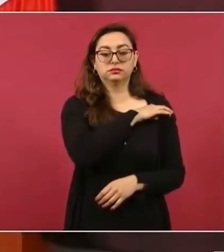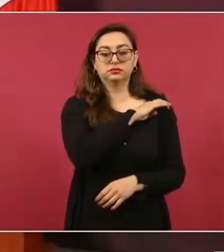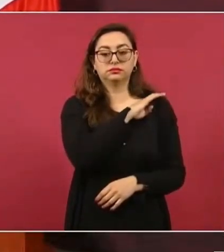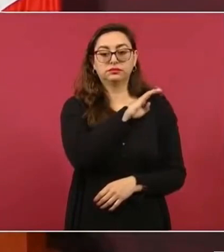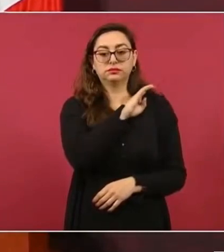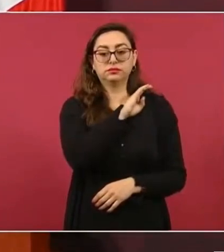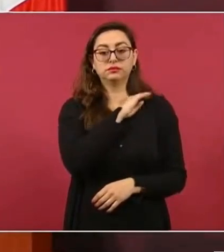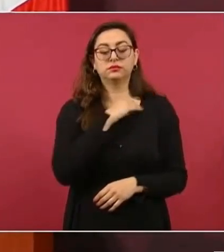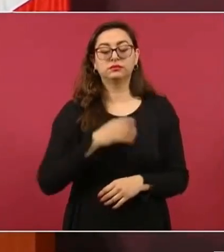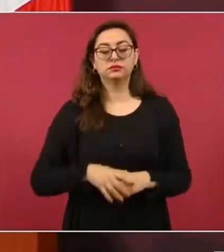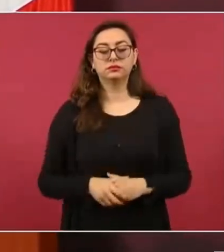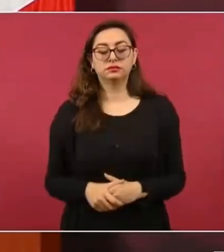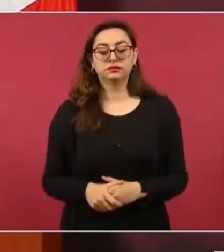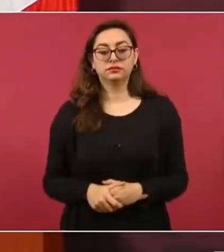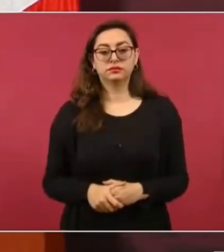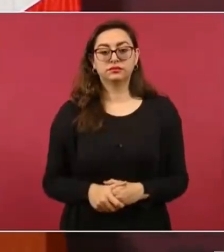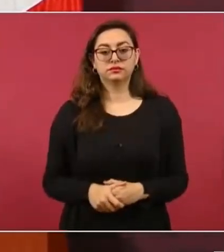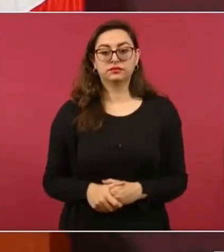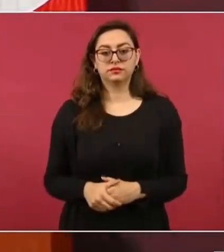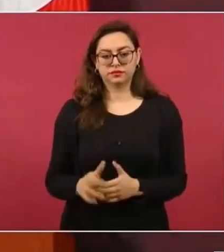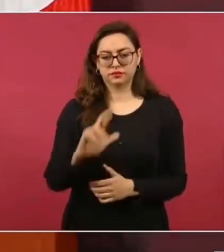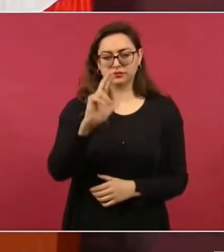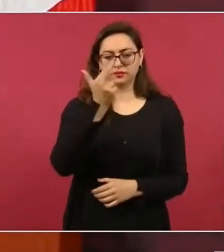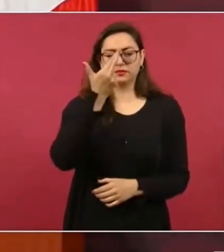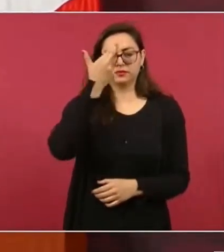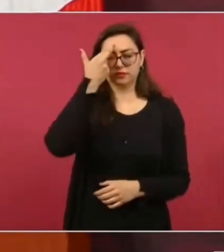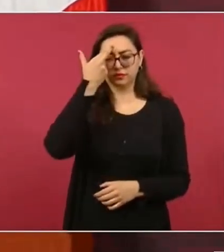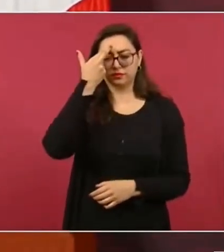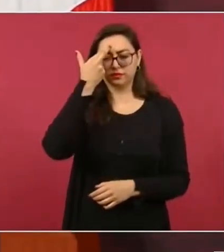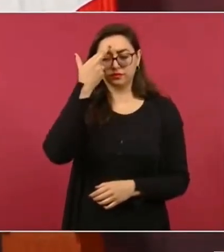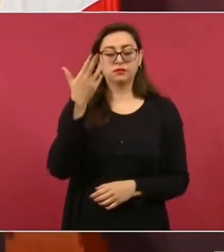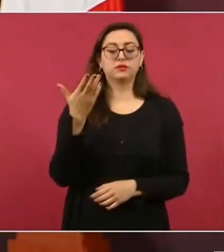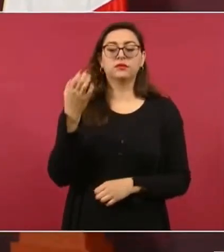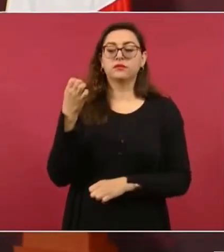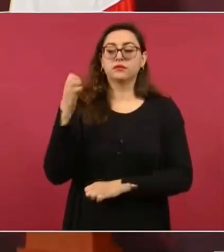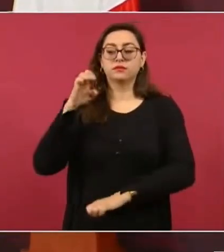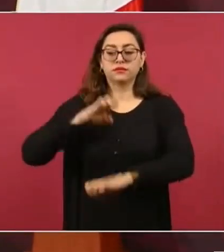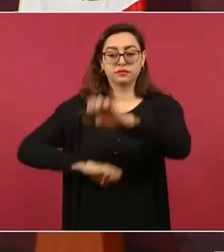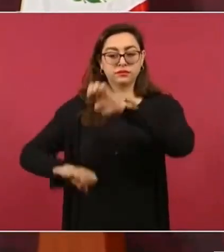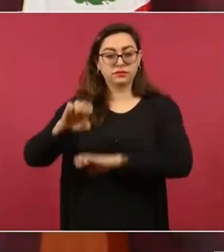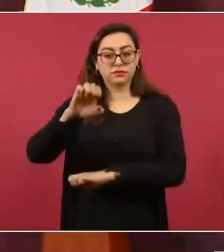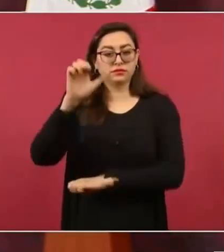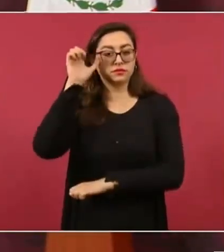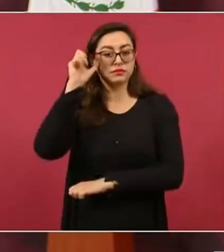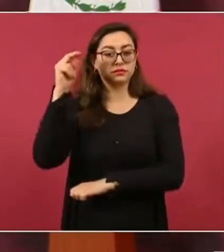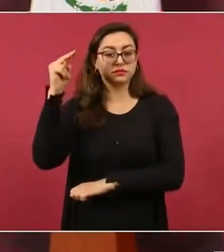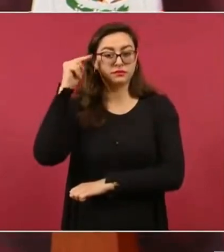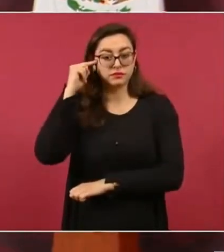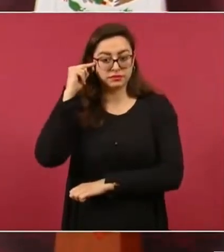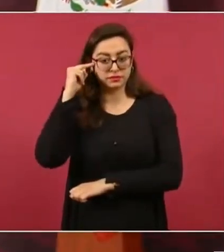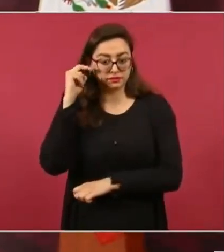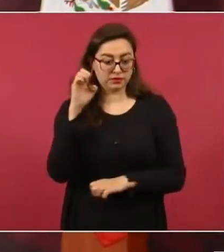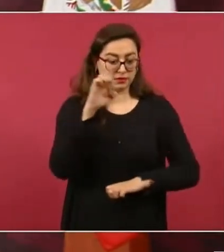china con una empresa mexicana